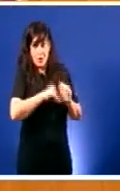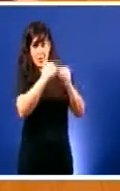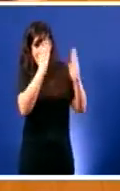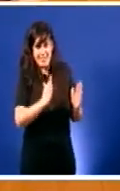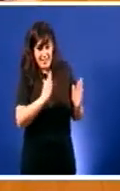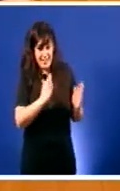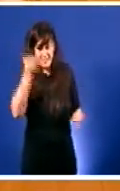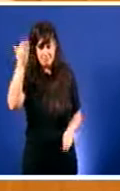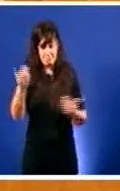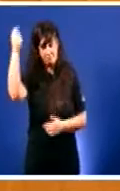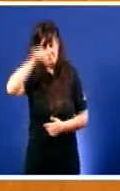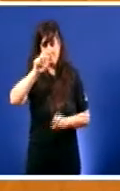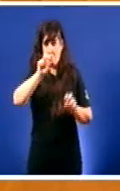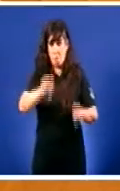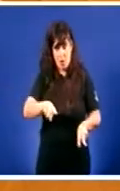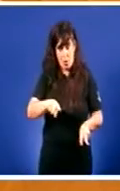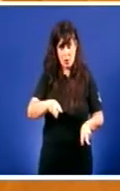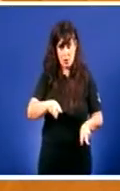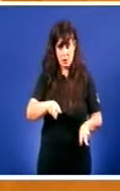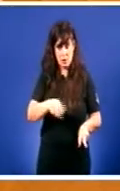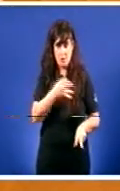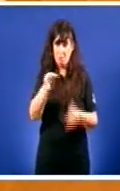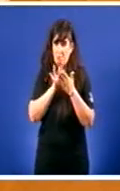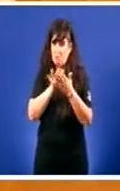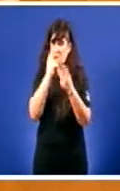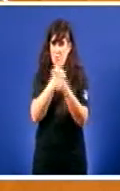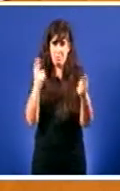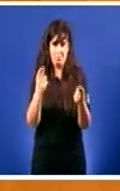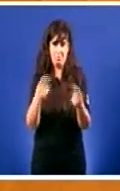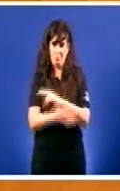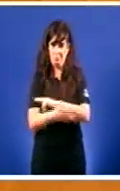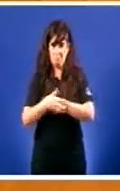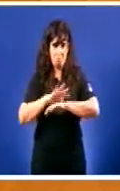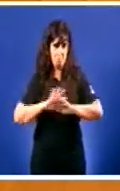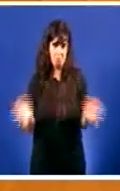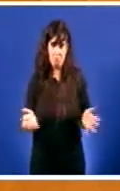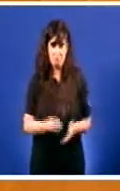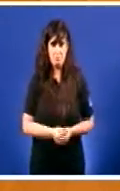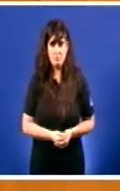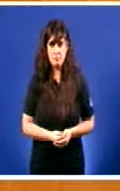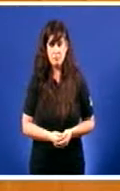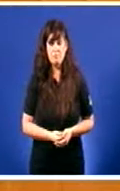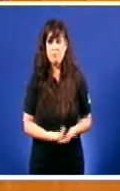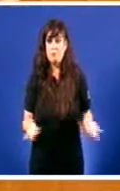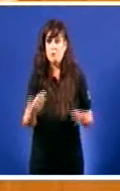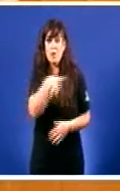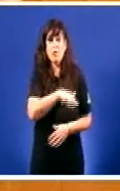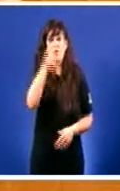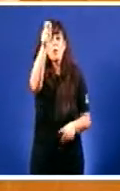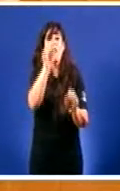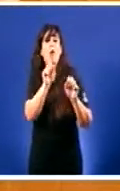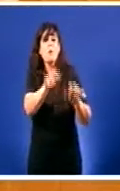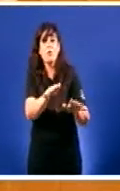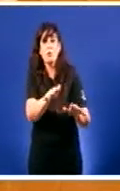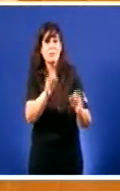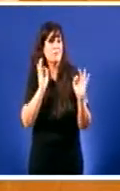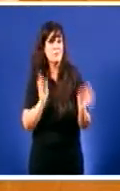os homens E con os servicios públicos moi deficientes O abandono é un feito Un país